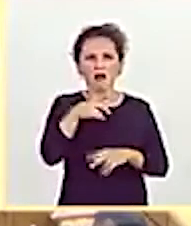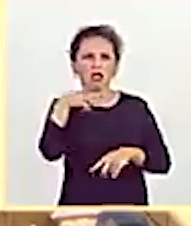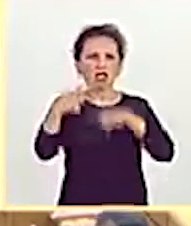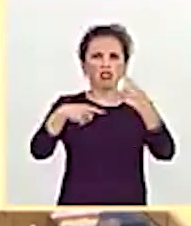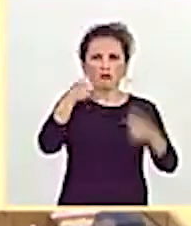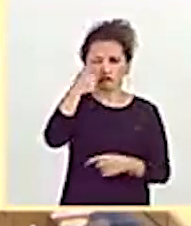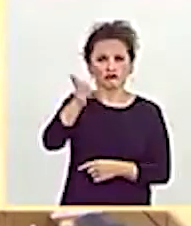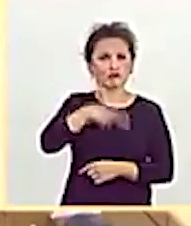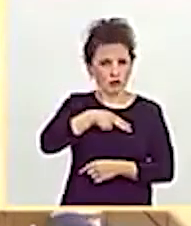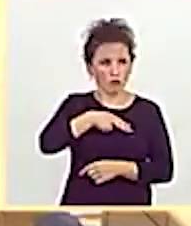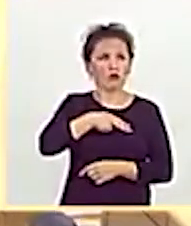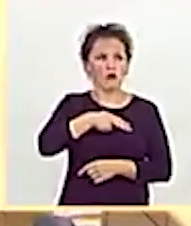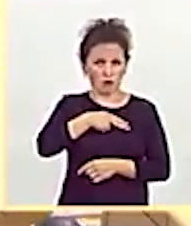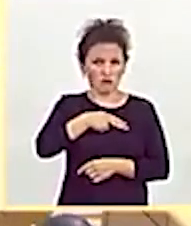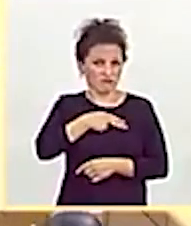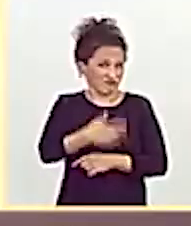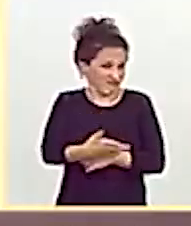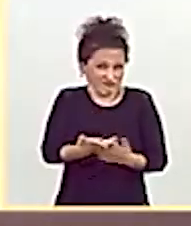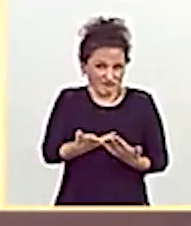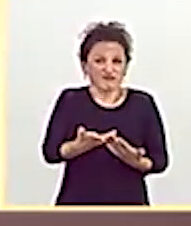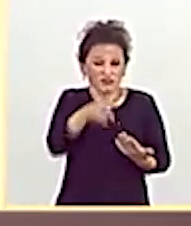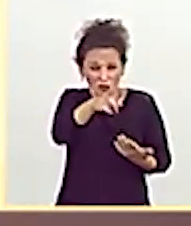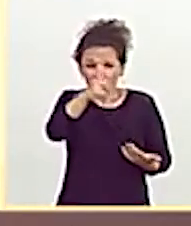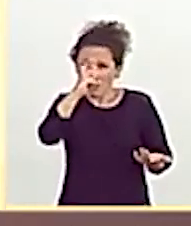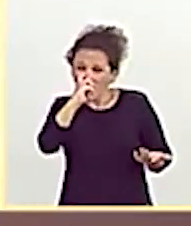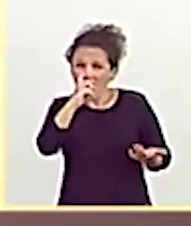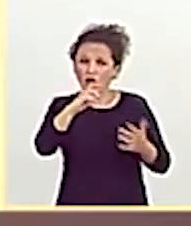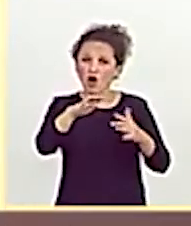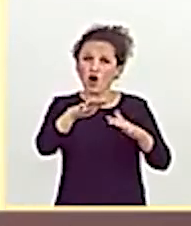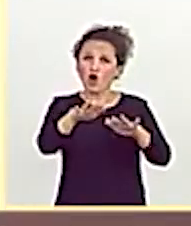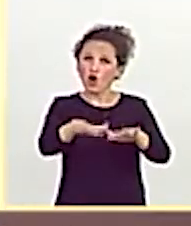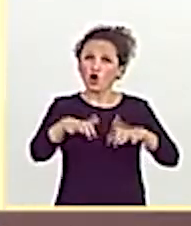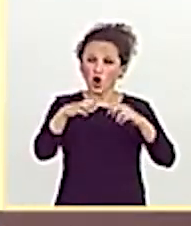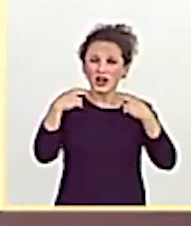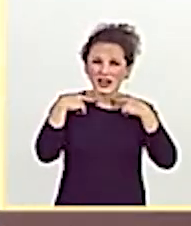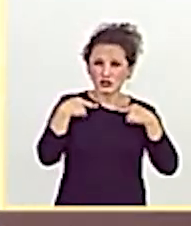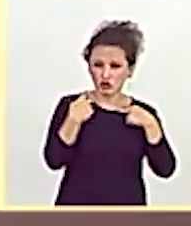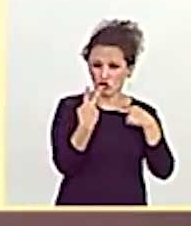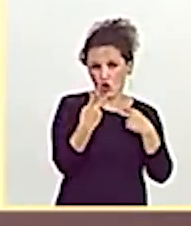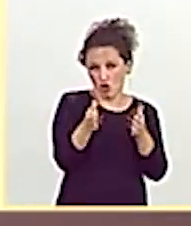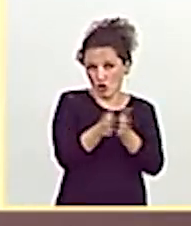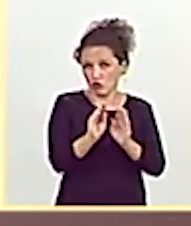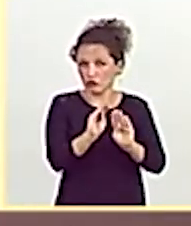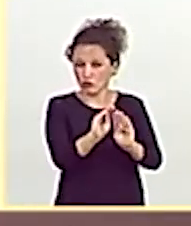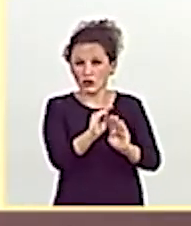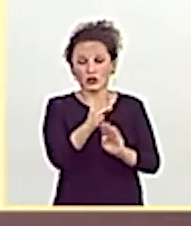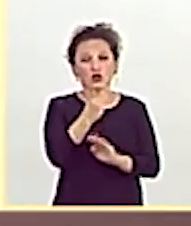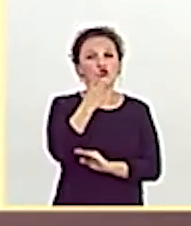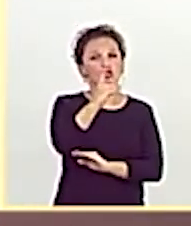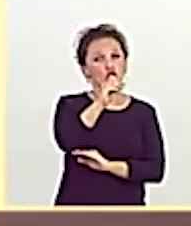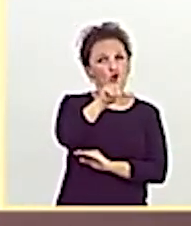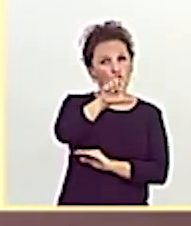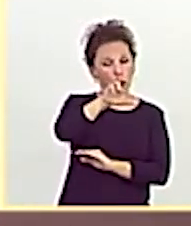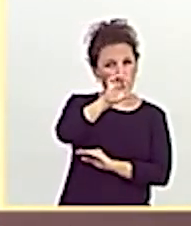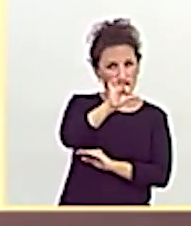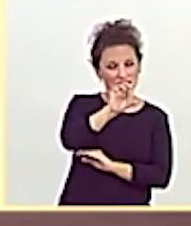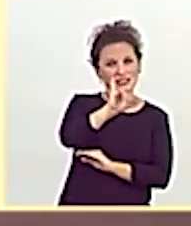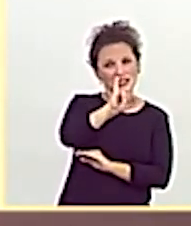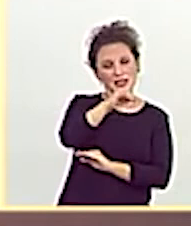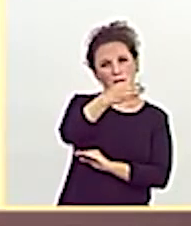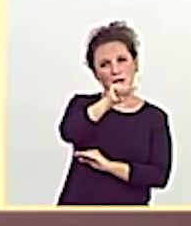¿Recuerda las palabras que pronunciaron en el Congreso dos correligionarios suyos, como Dolores Ibaruri y Ángel Galarza?